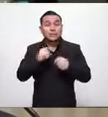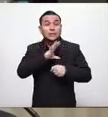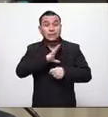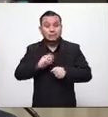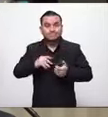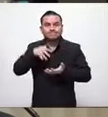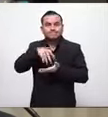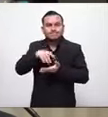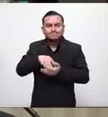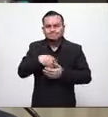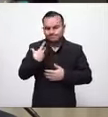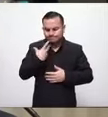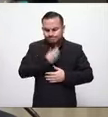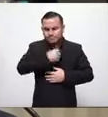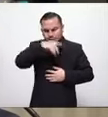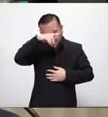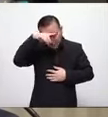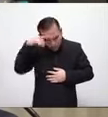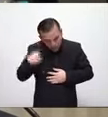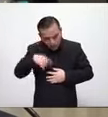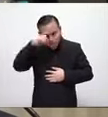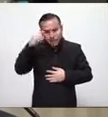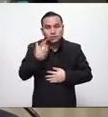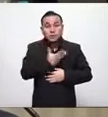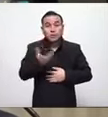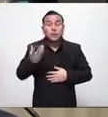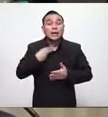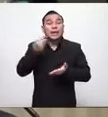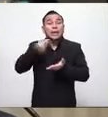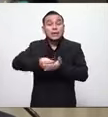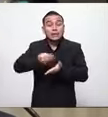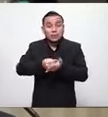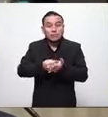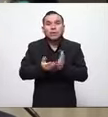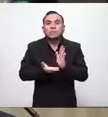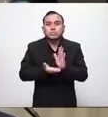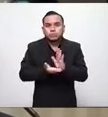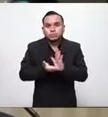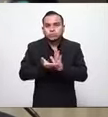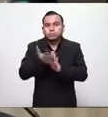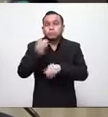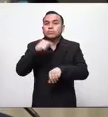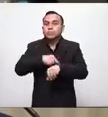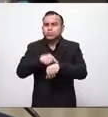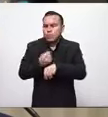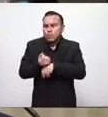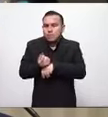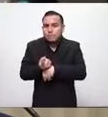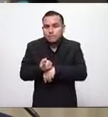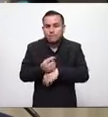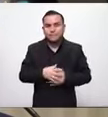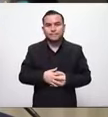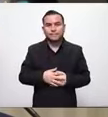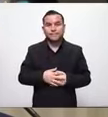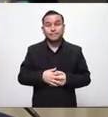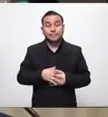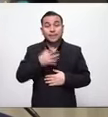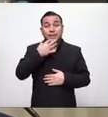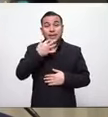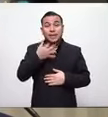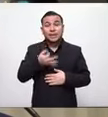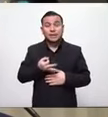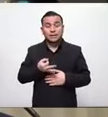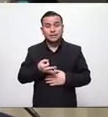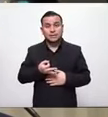créanos, vamos a trabajar para que la economía se recupere lo más rápidamente posible, pero con